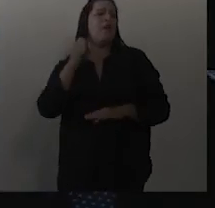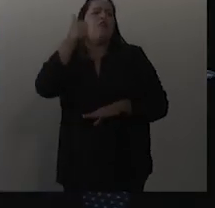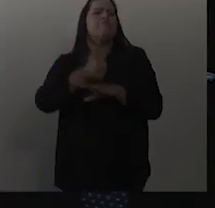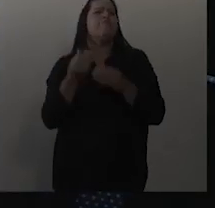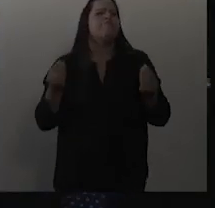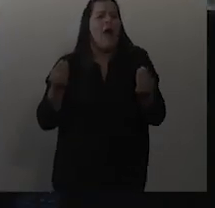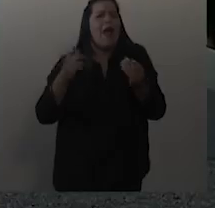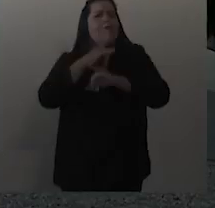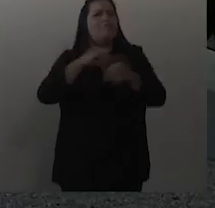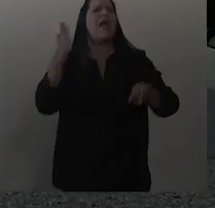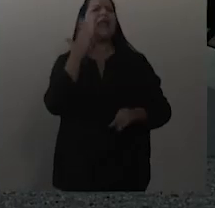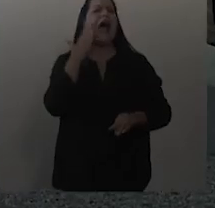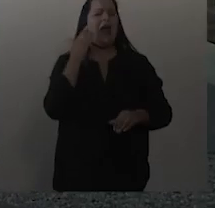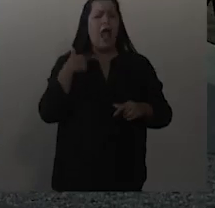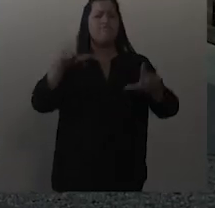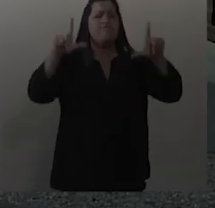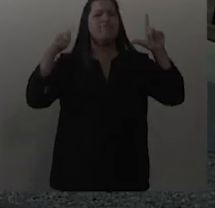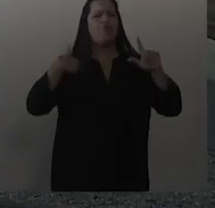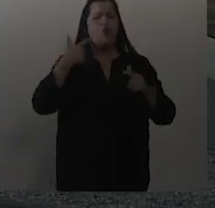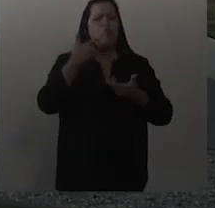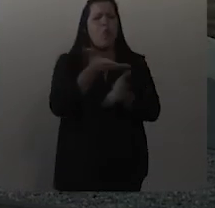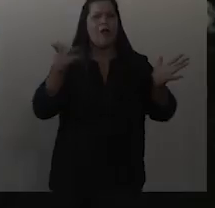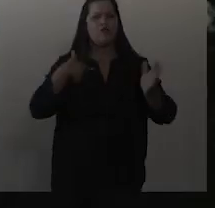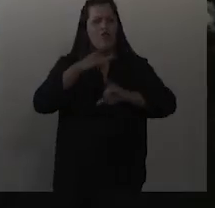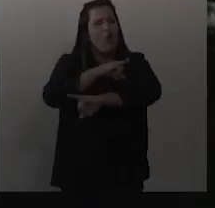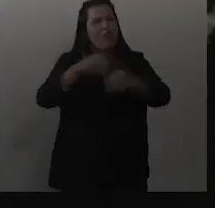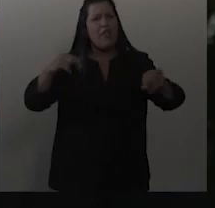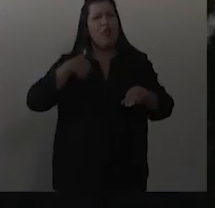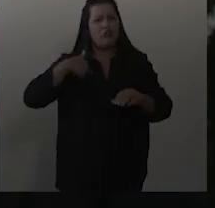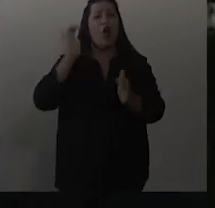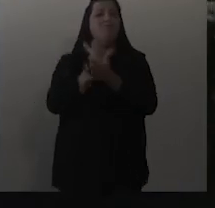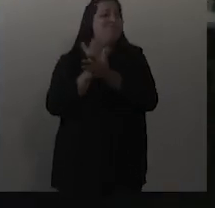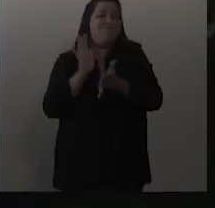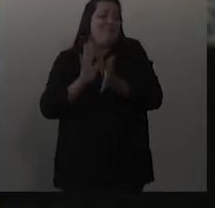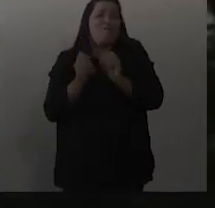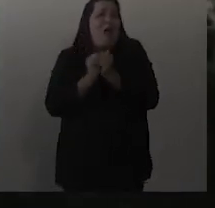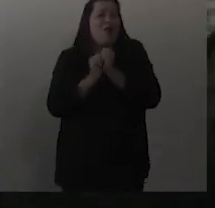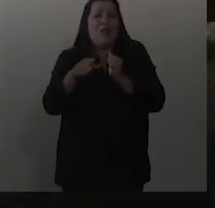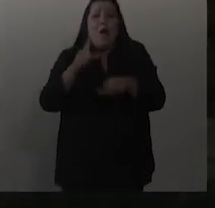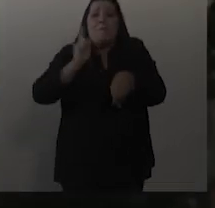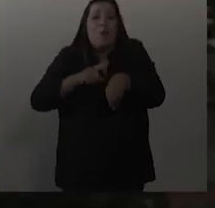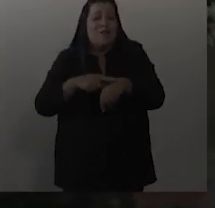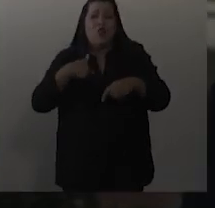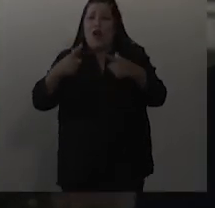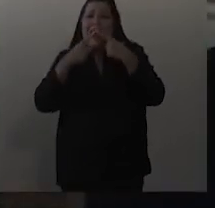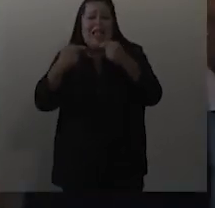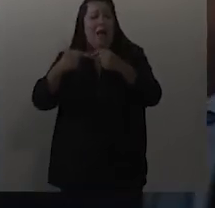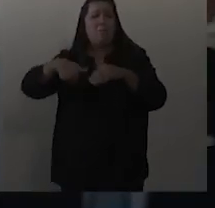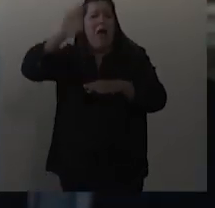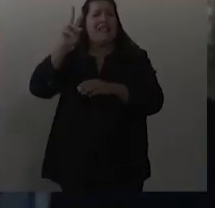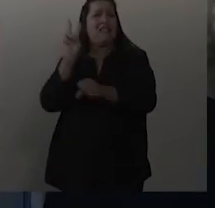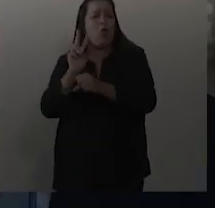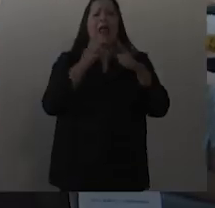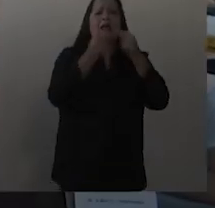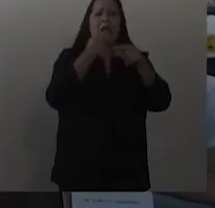para poner la cara frente a ustedes y decirles que soy un rosarino más a la hora de reclamar más seguridad y más